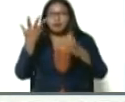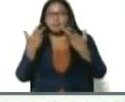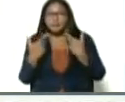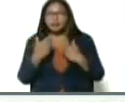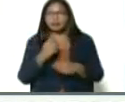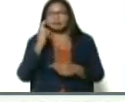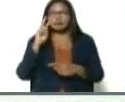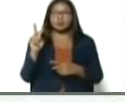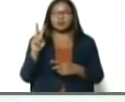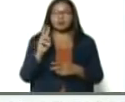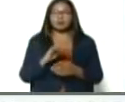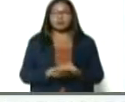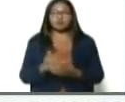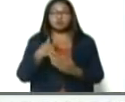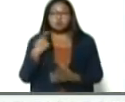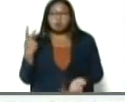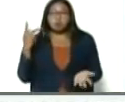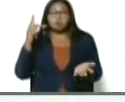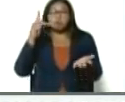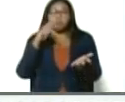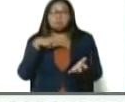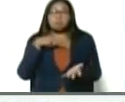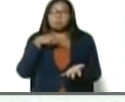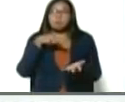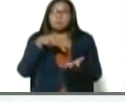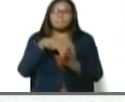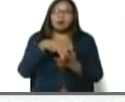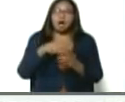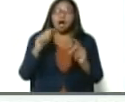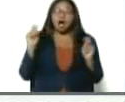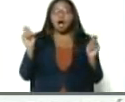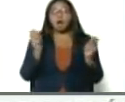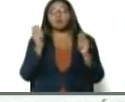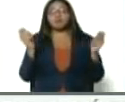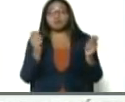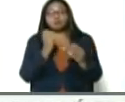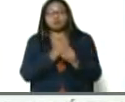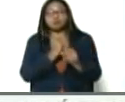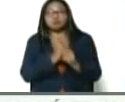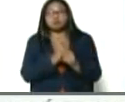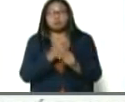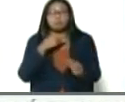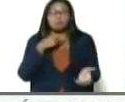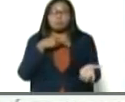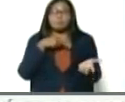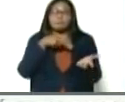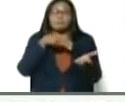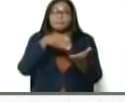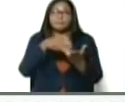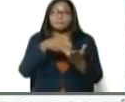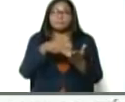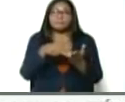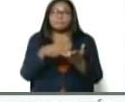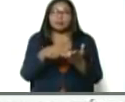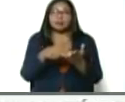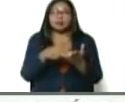ahí están las imágenes cuando yo venía llegando a esta jornada de trabajo, ahí está Aquiles,